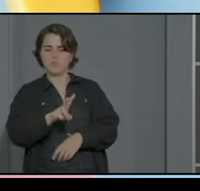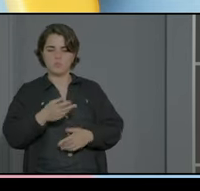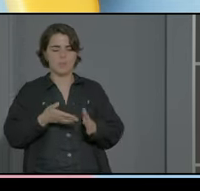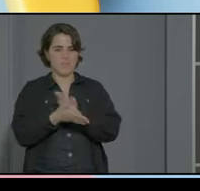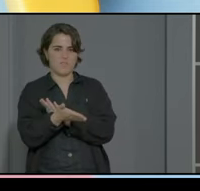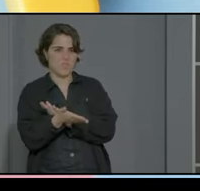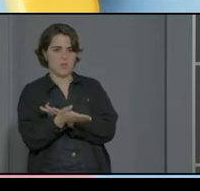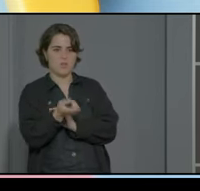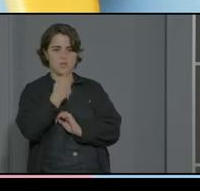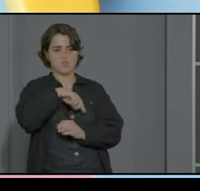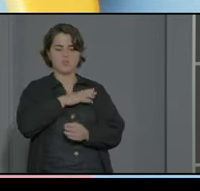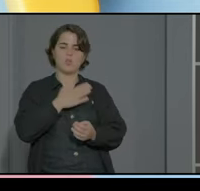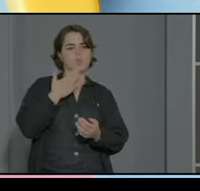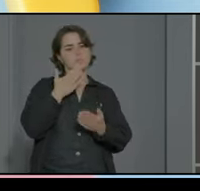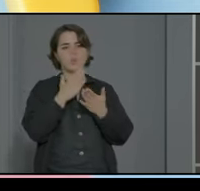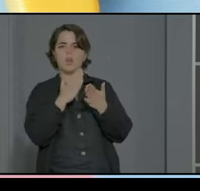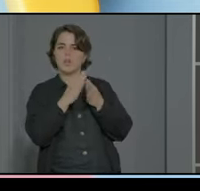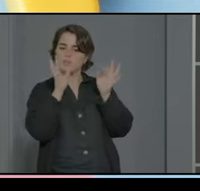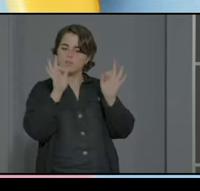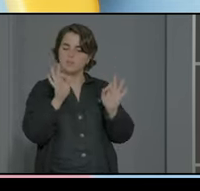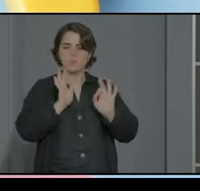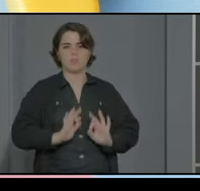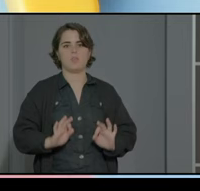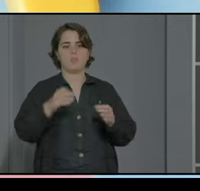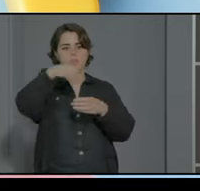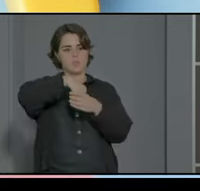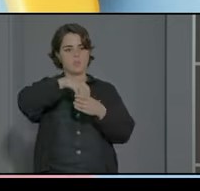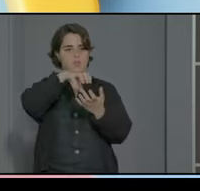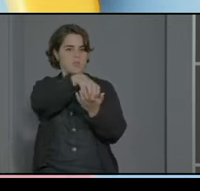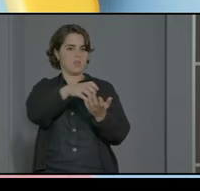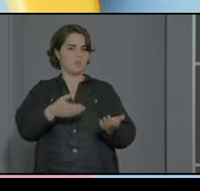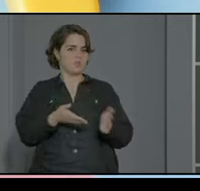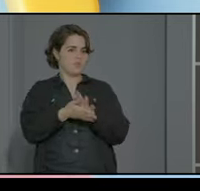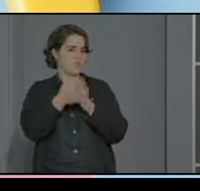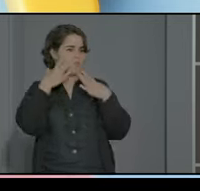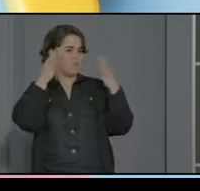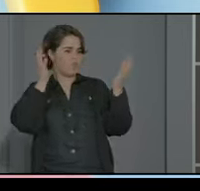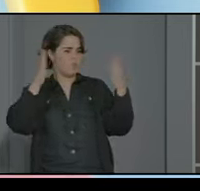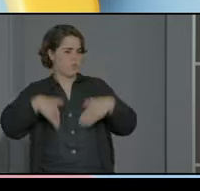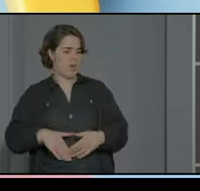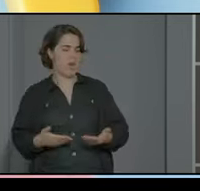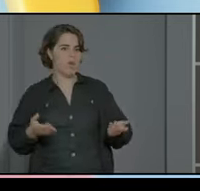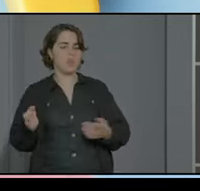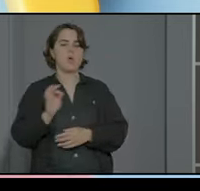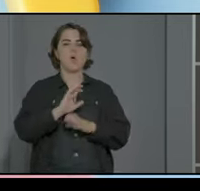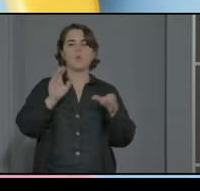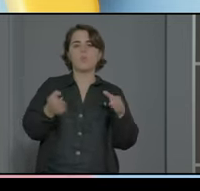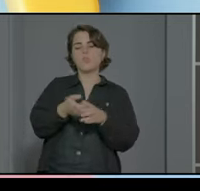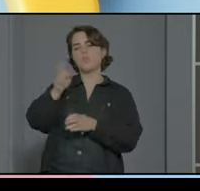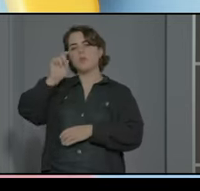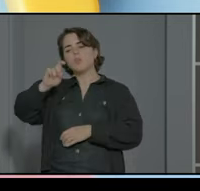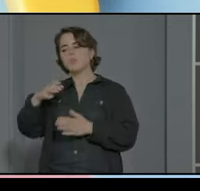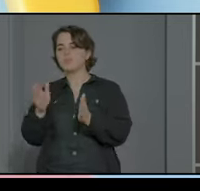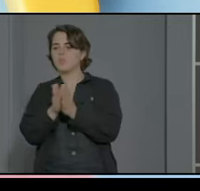sentido entonces nos convertiríamos en un aula justo un aula especial metidos en un centro y no tiene ningún sentido o el claustro conoce a los alumnos quiere